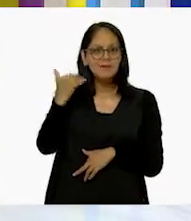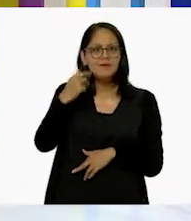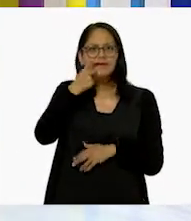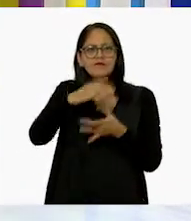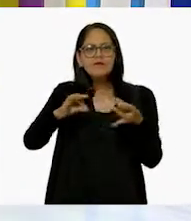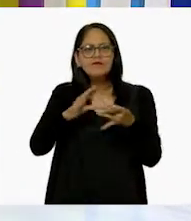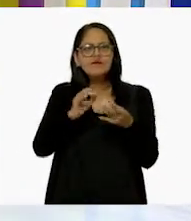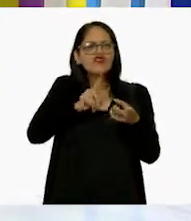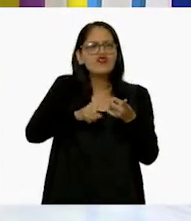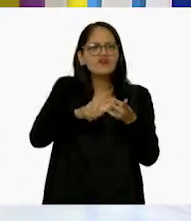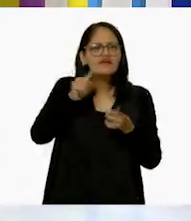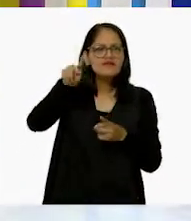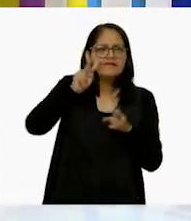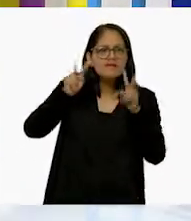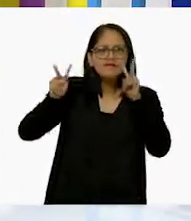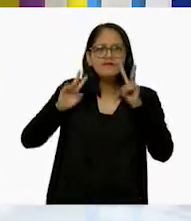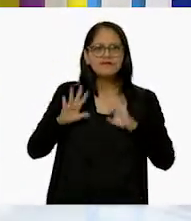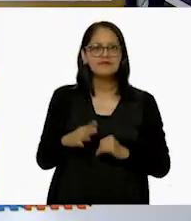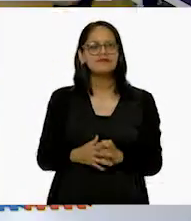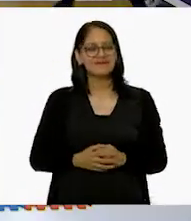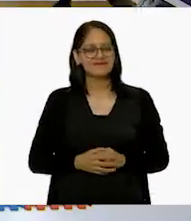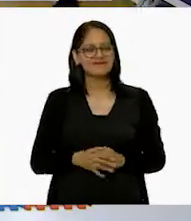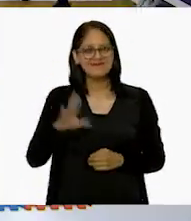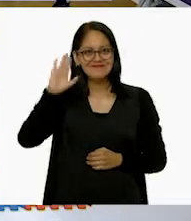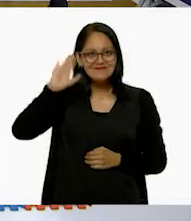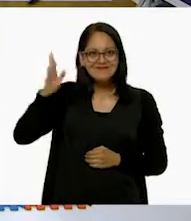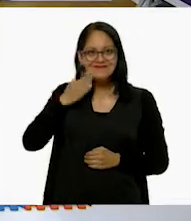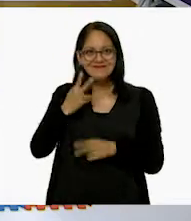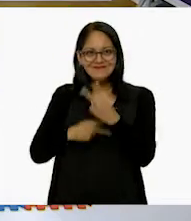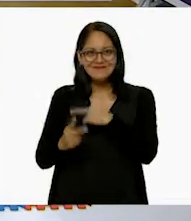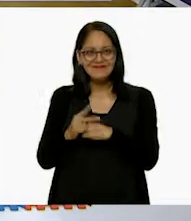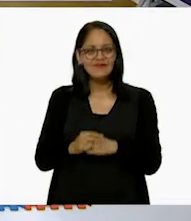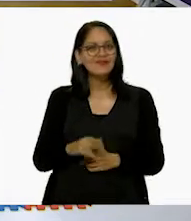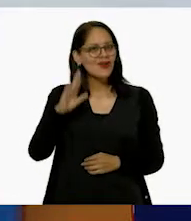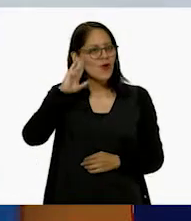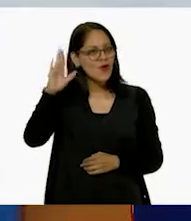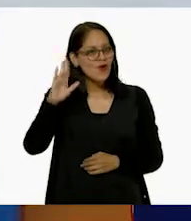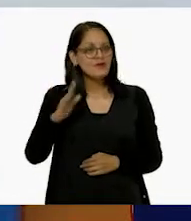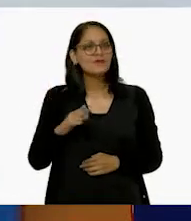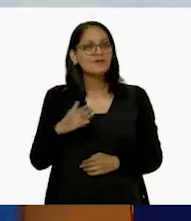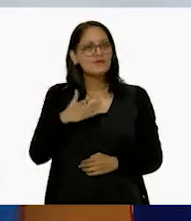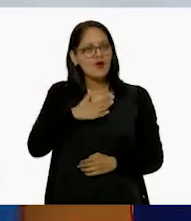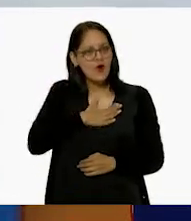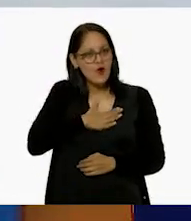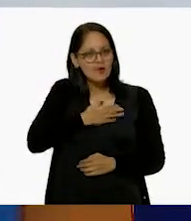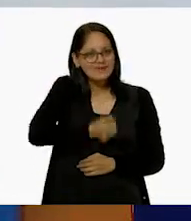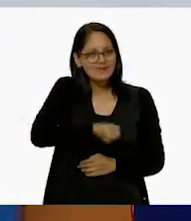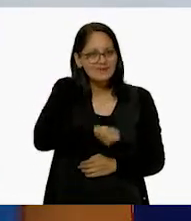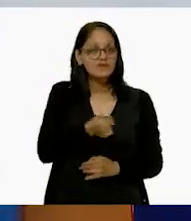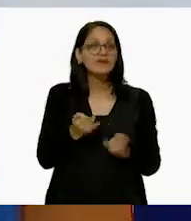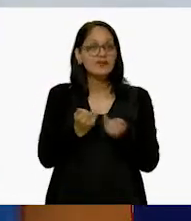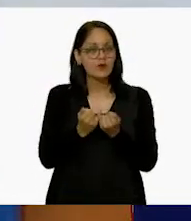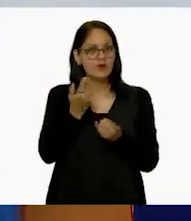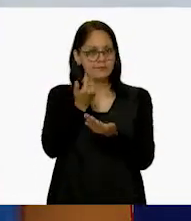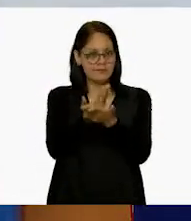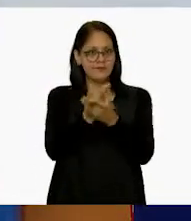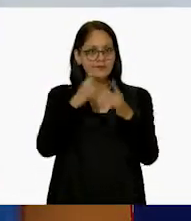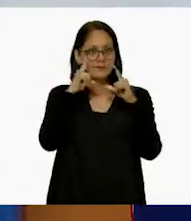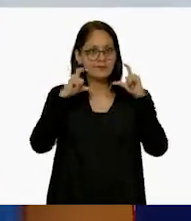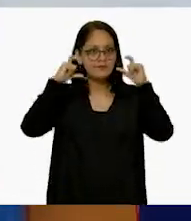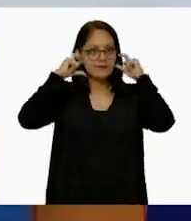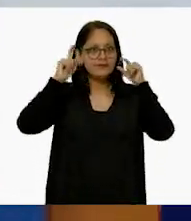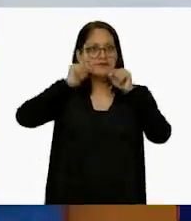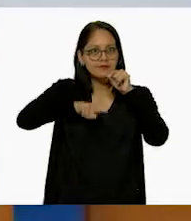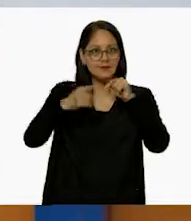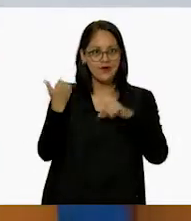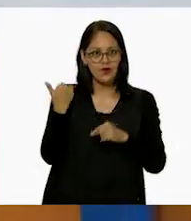geométricas. Maestra Angie, hola, bienvenida. Hola Pepe, ¿cómo estás? Muy contento de verla. Te saludo con el corazón. Y deja también me quito el cubrebocas.